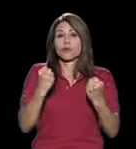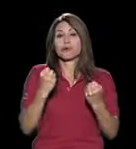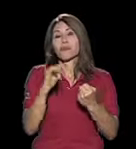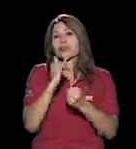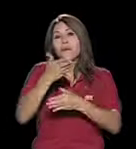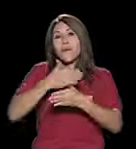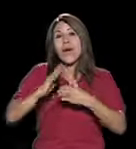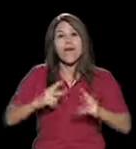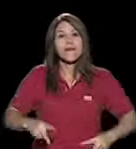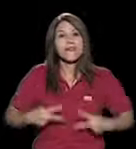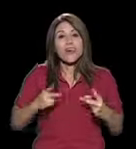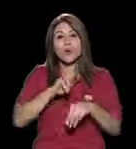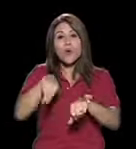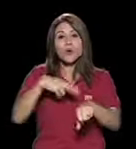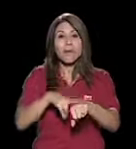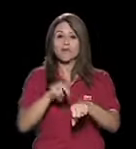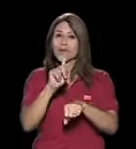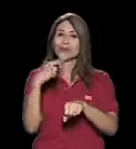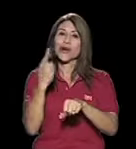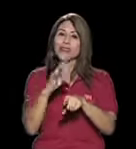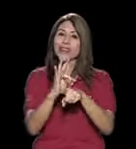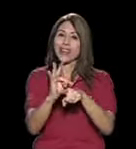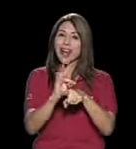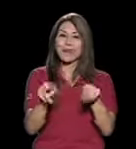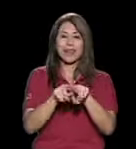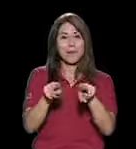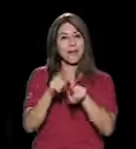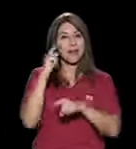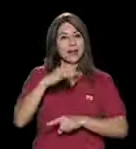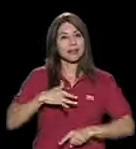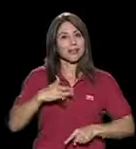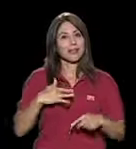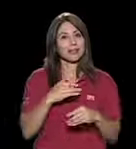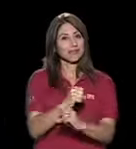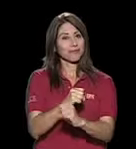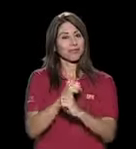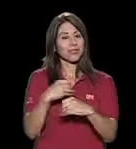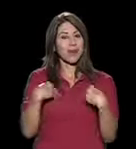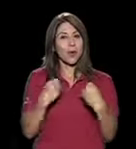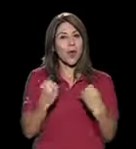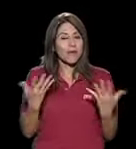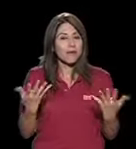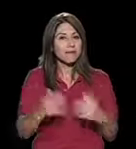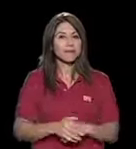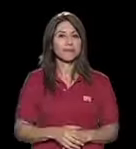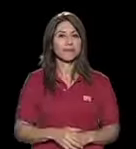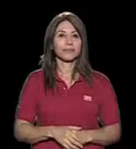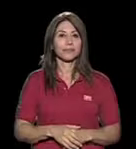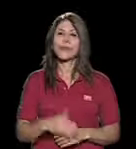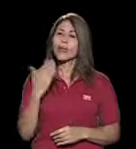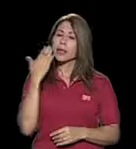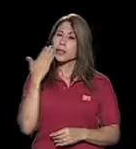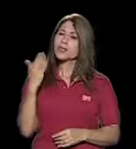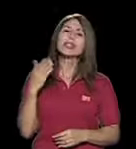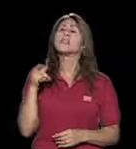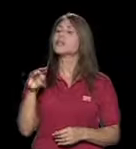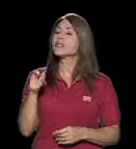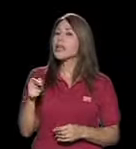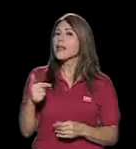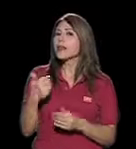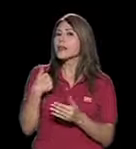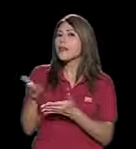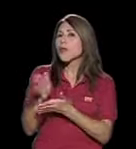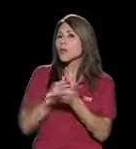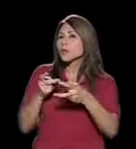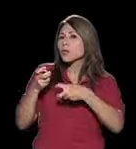como parte de mi vida normal, ¿verdad? No lo estoy haciendo solo como terapia, sino como para sentirme seguro, saludable a nivel general. No sé si se ha encontrado con